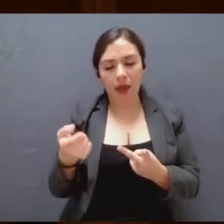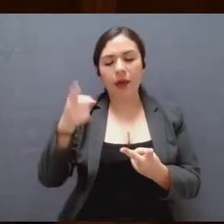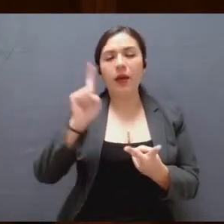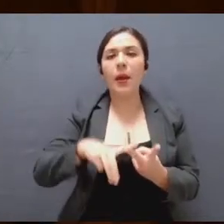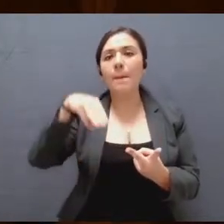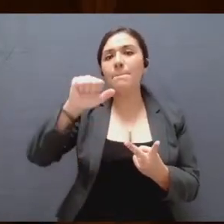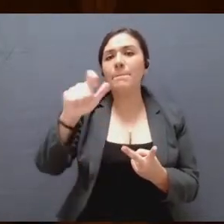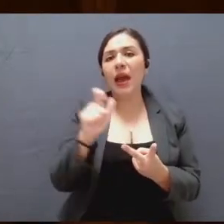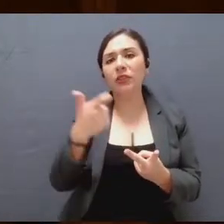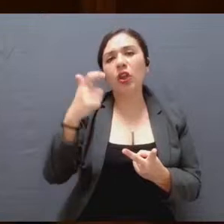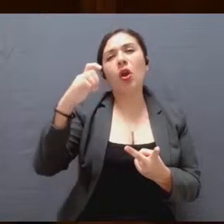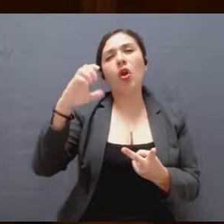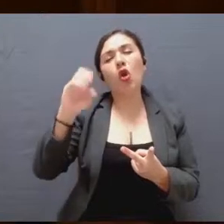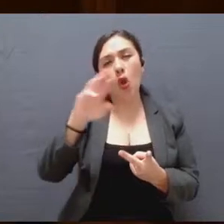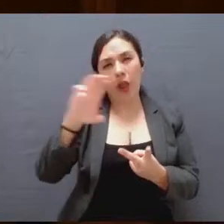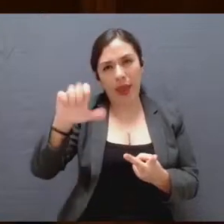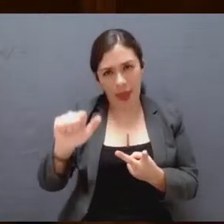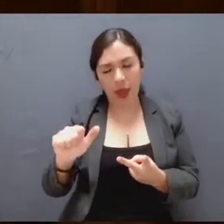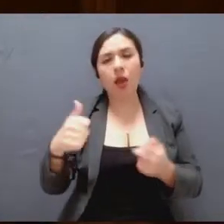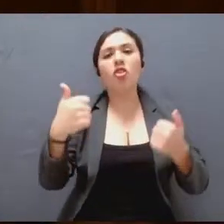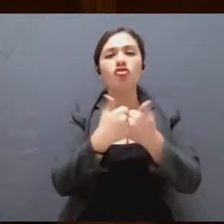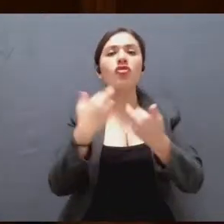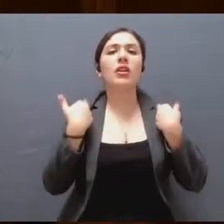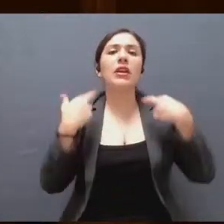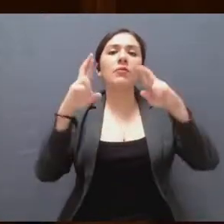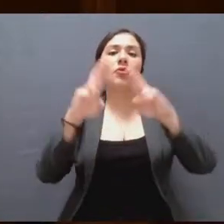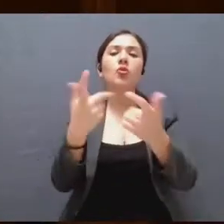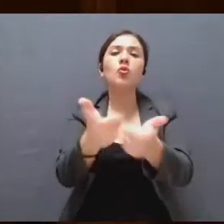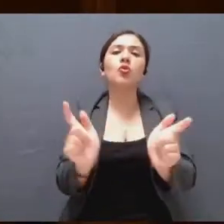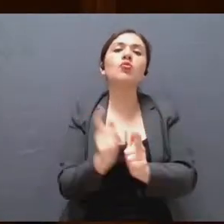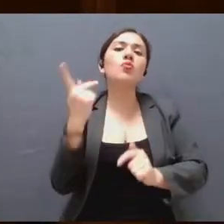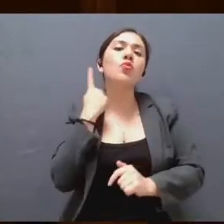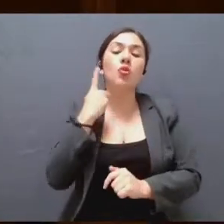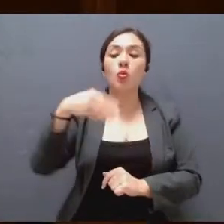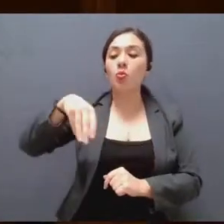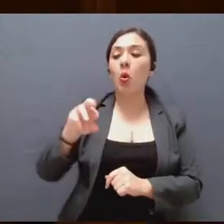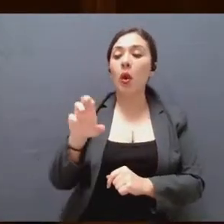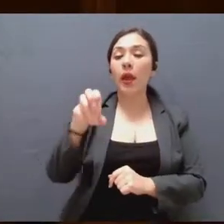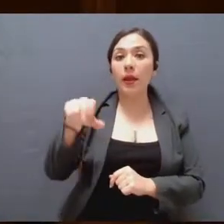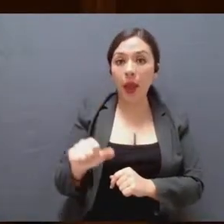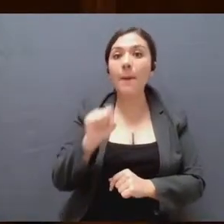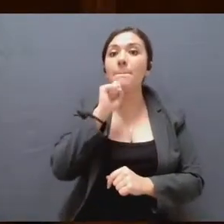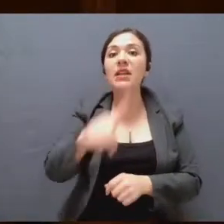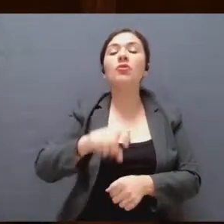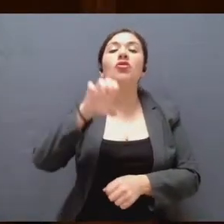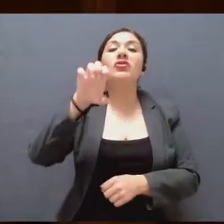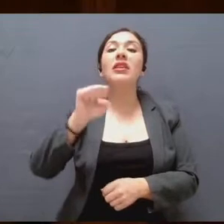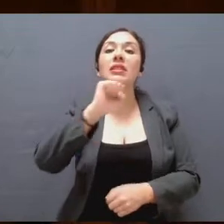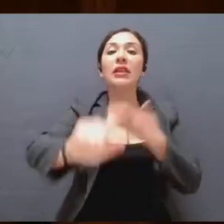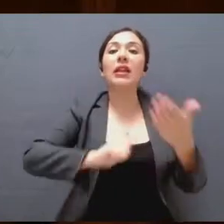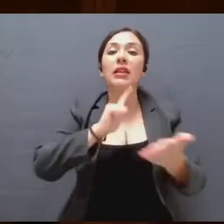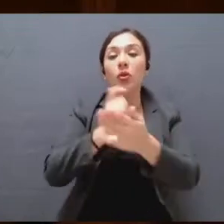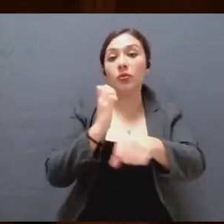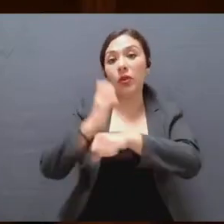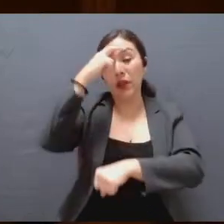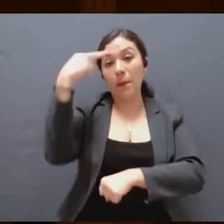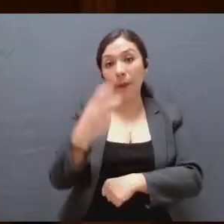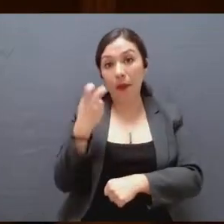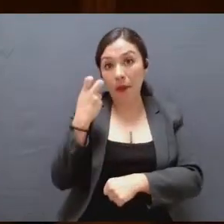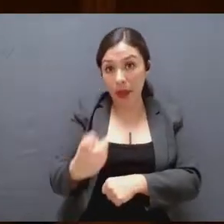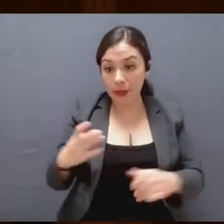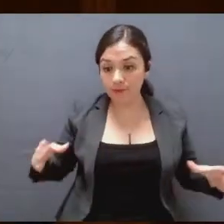Max Agustín Correa, en representación del Grupo Parlamentario de Morena y la 60ª Legislatura del Estado de México,